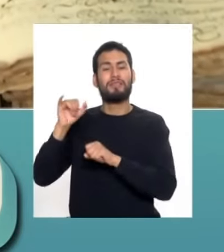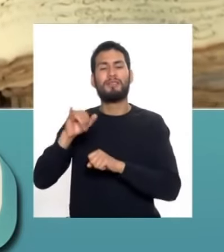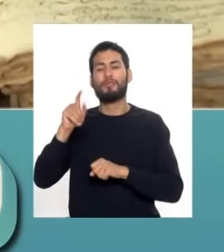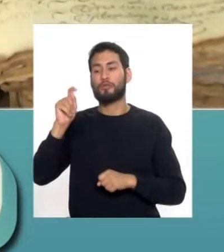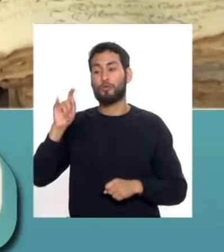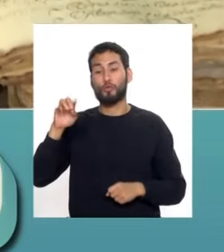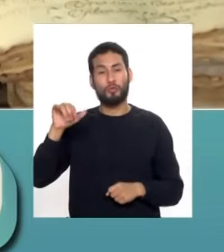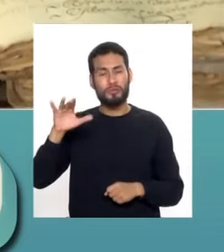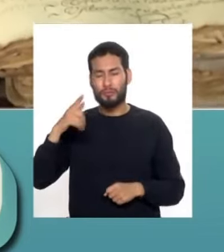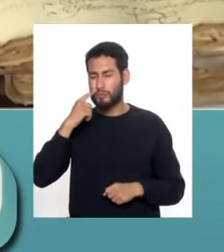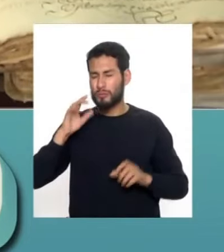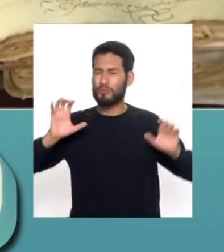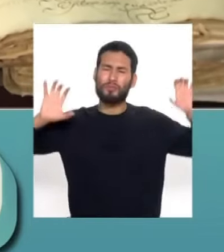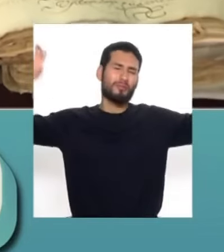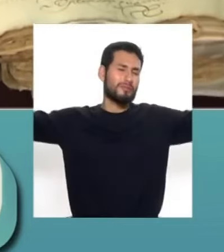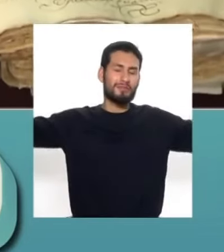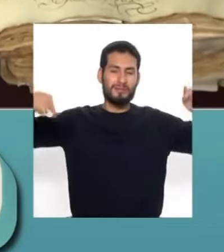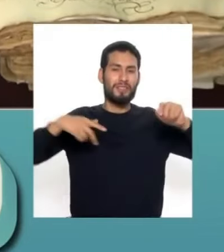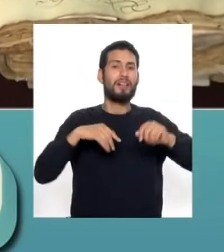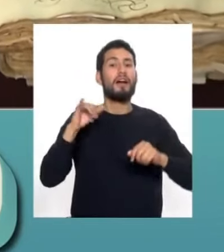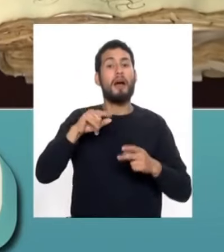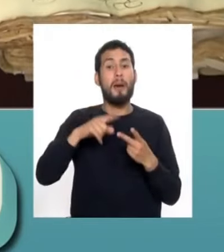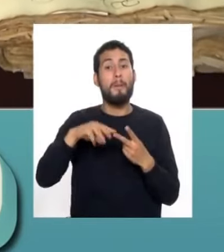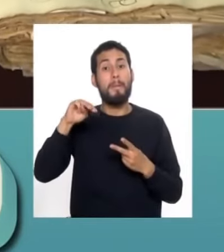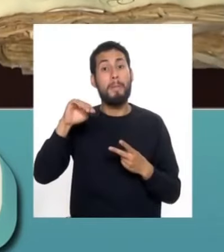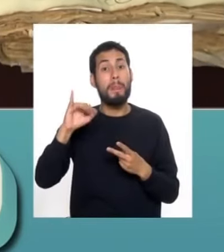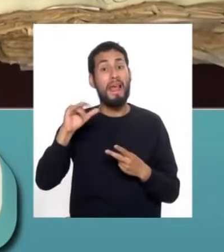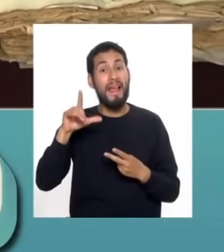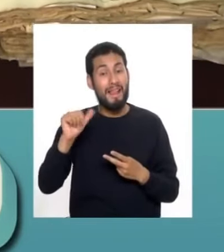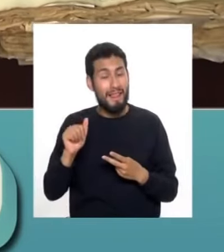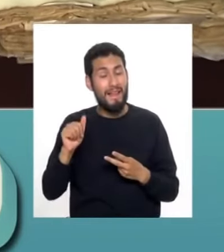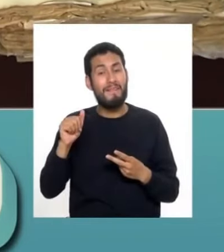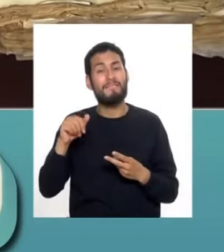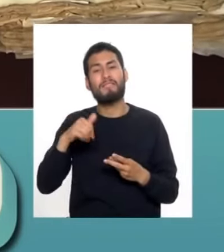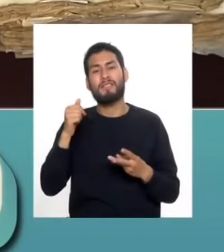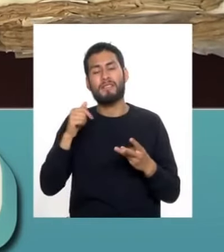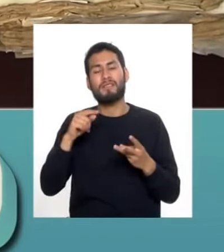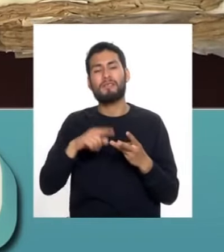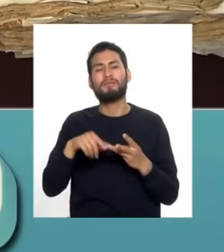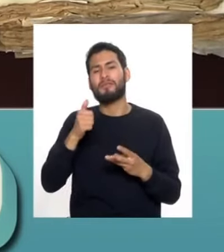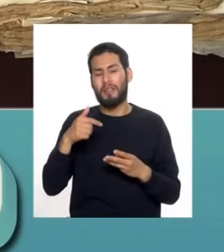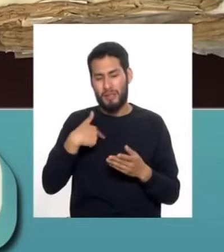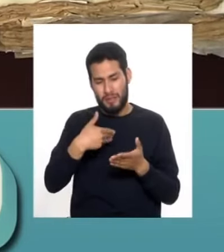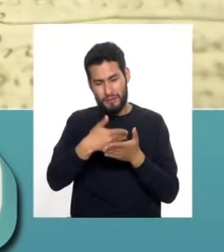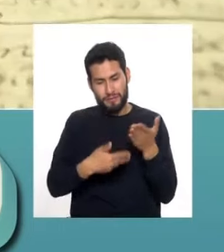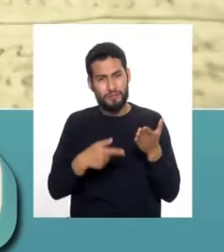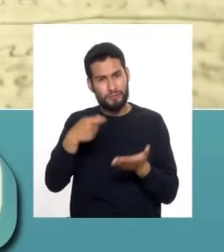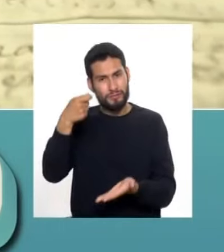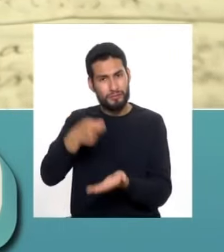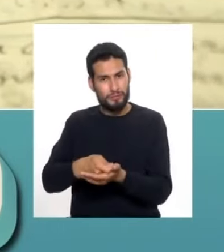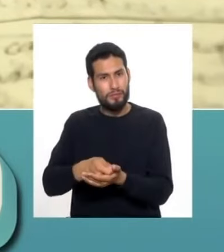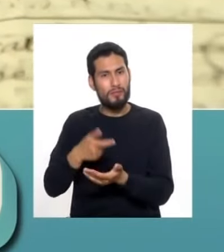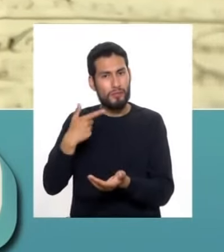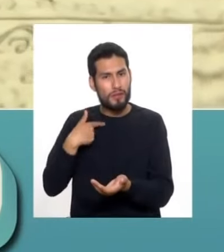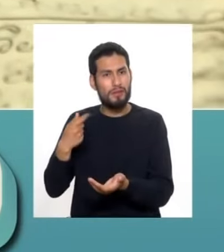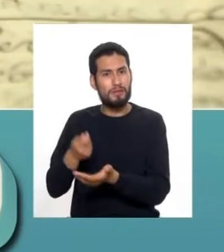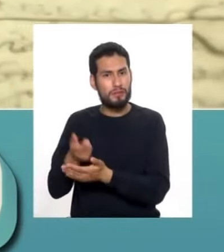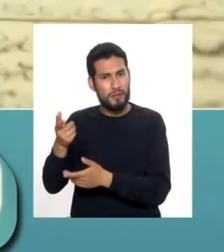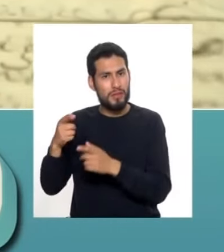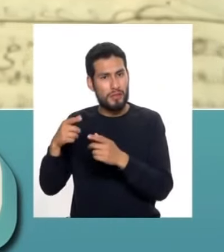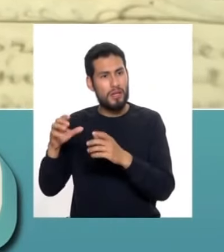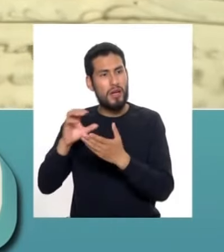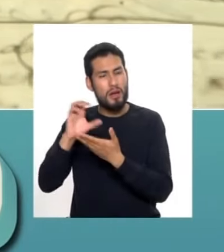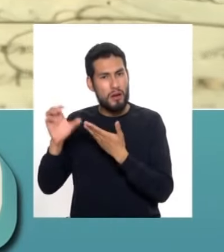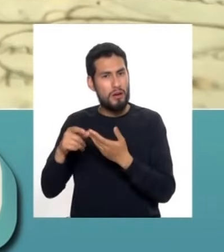Amaru, Miquel Abastidas, y la documentación que prueban, o los recibos de pago que dan ellos por los bienes que se aportaban para la